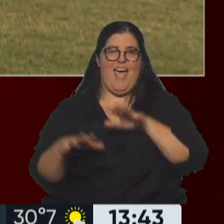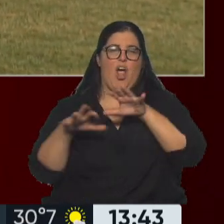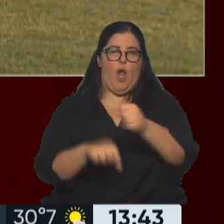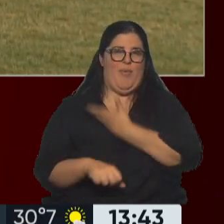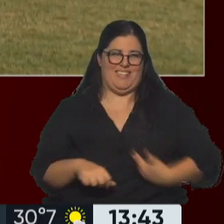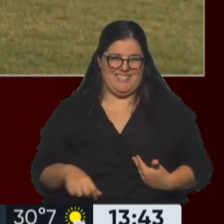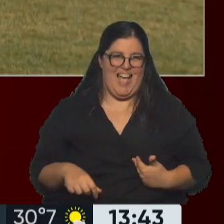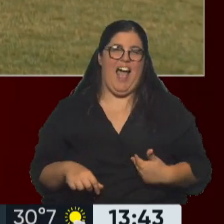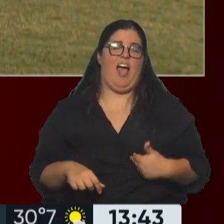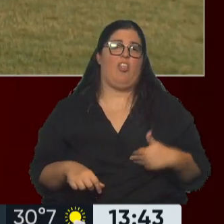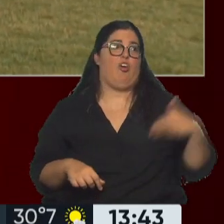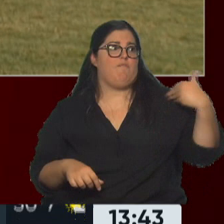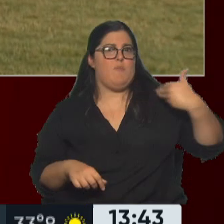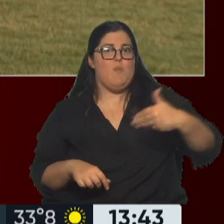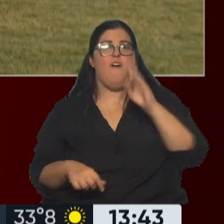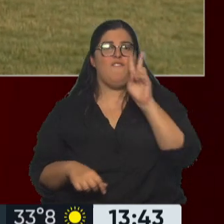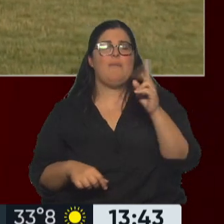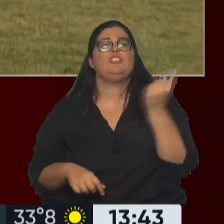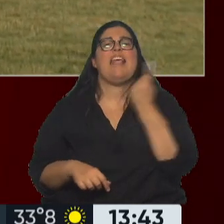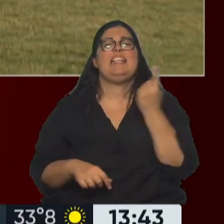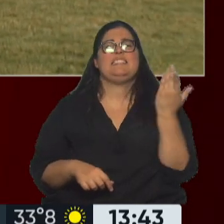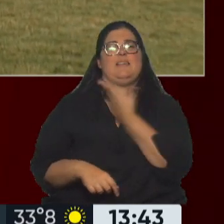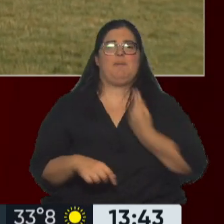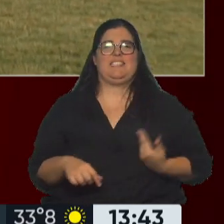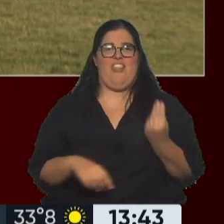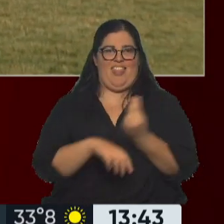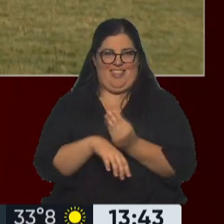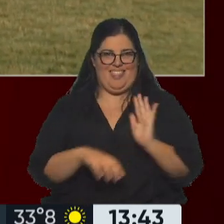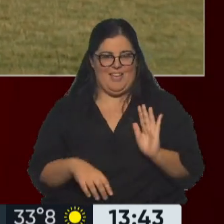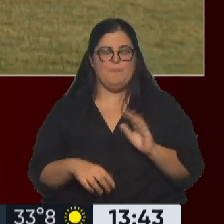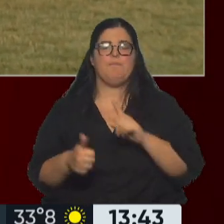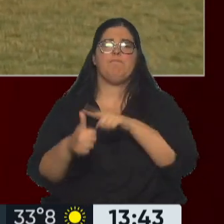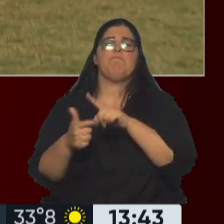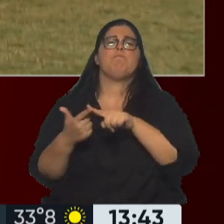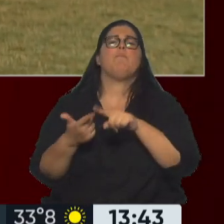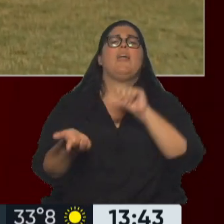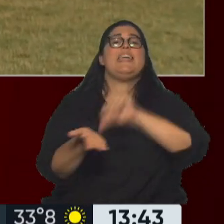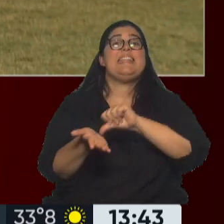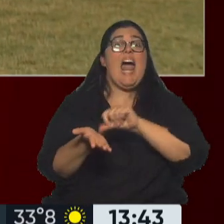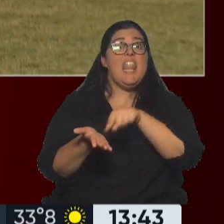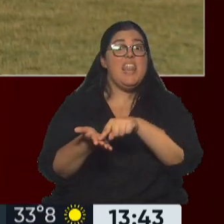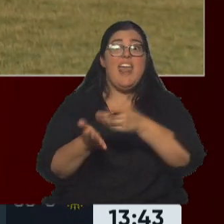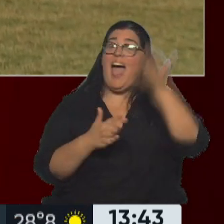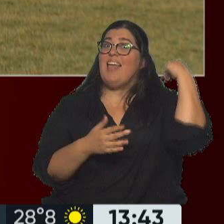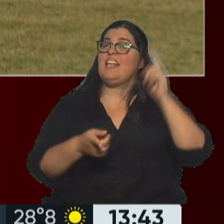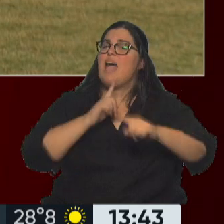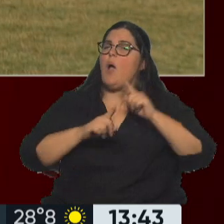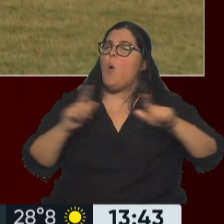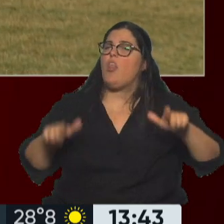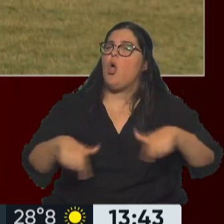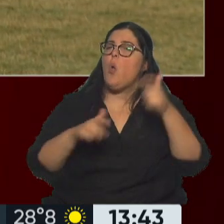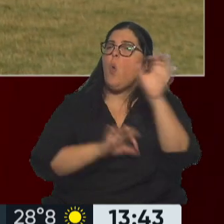lo que vemos hoy, a Zelensky como presidente. Por otro lado, en el caso de Irán, el acuerdo nuclear. Fue la época del acuerdo nuclear.